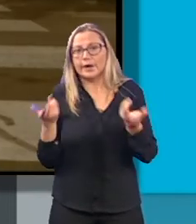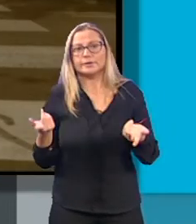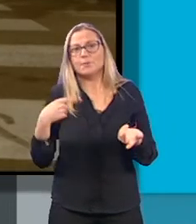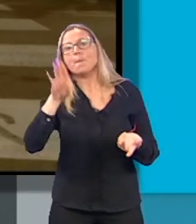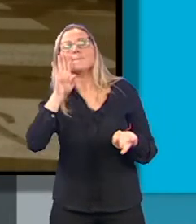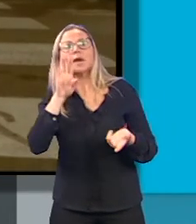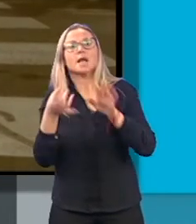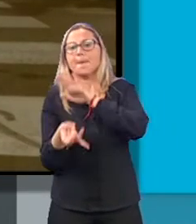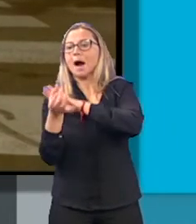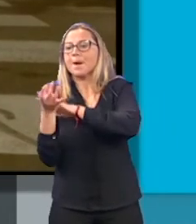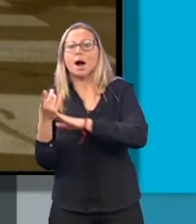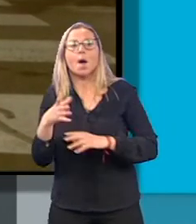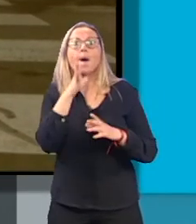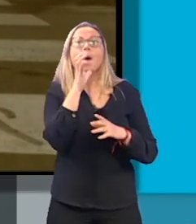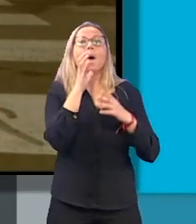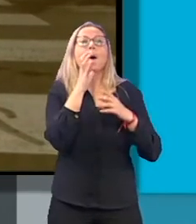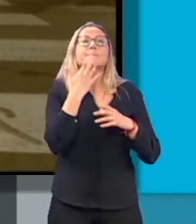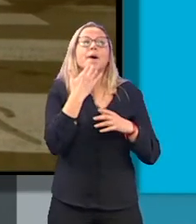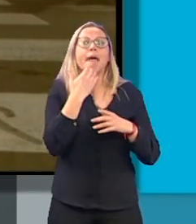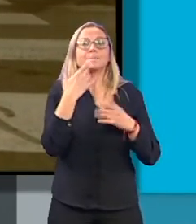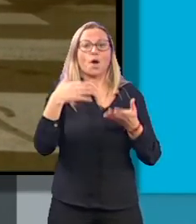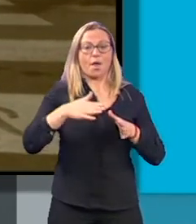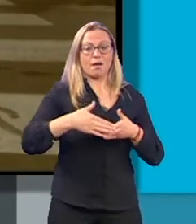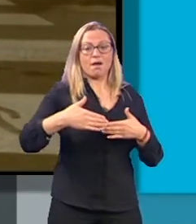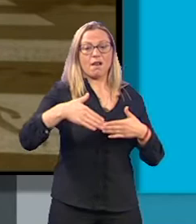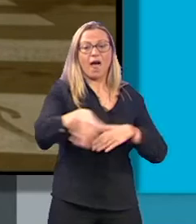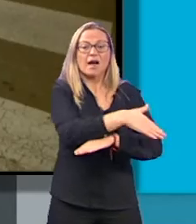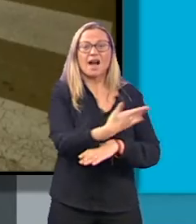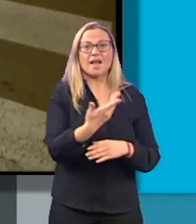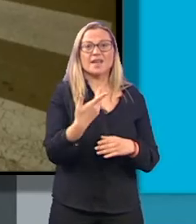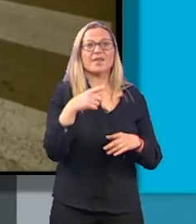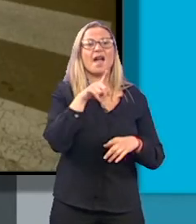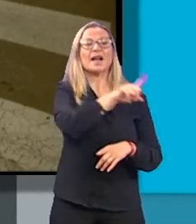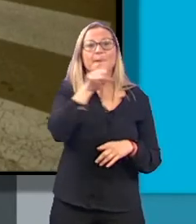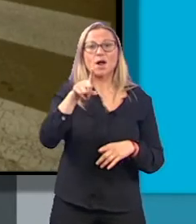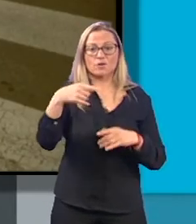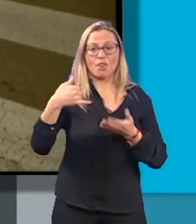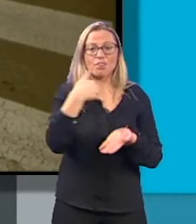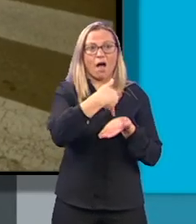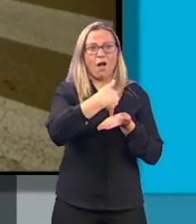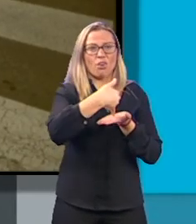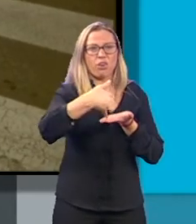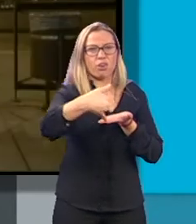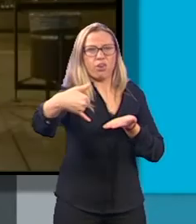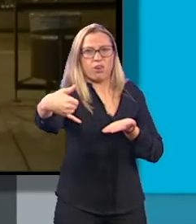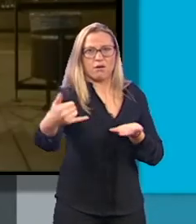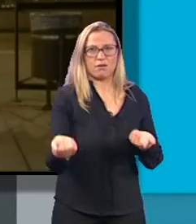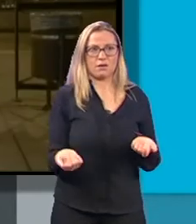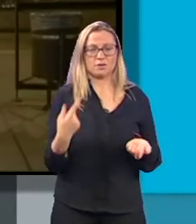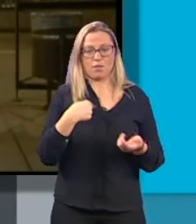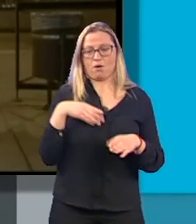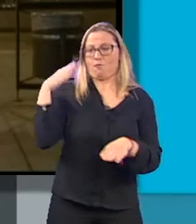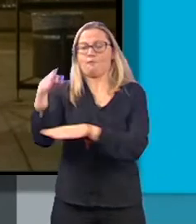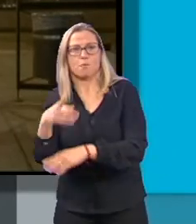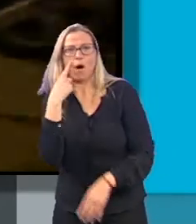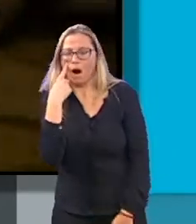bulos, como el que mostraba una foto de una enorme grieta en medio de la calzada del camino de ronda junto a recogidas. Nos acercamos